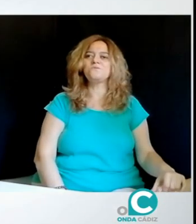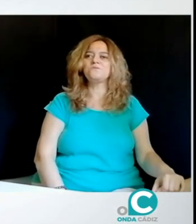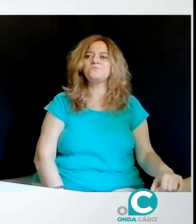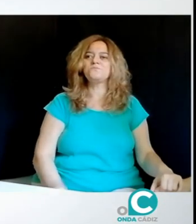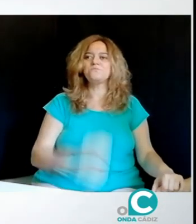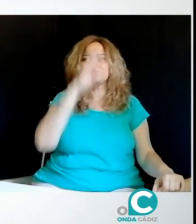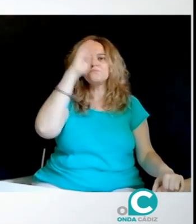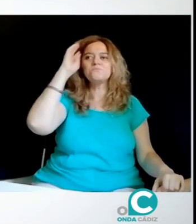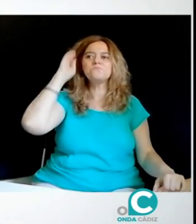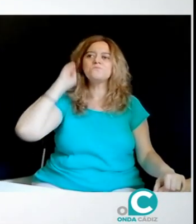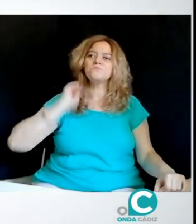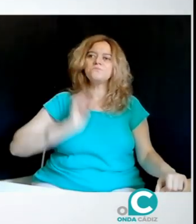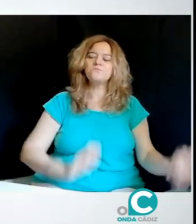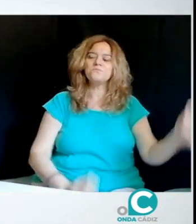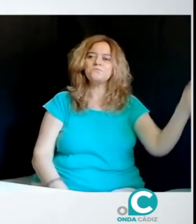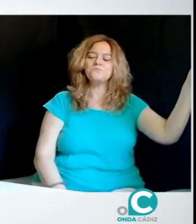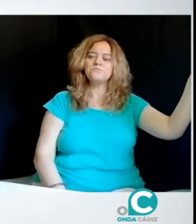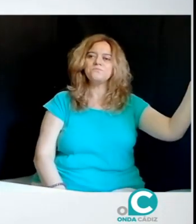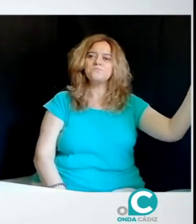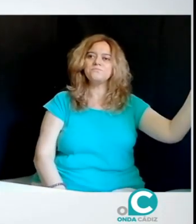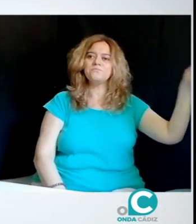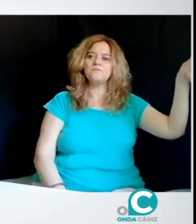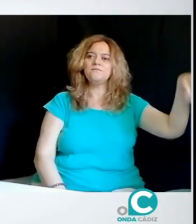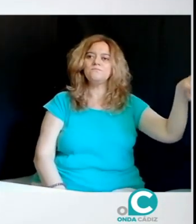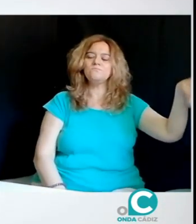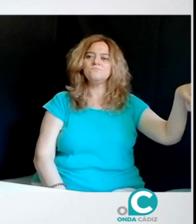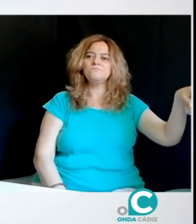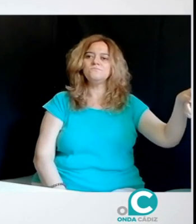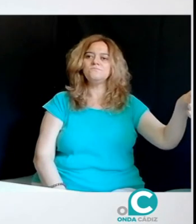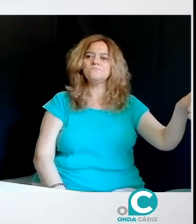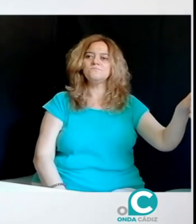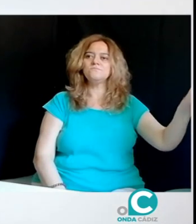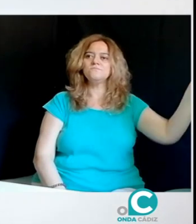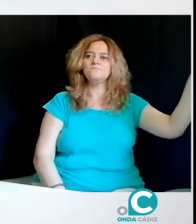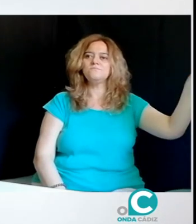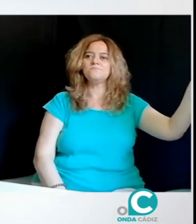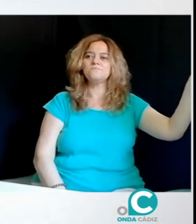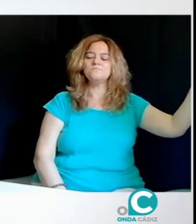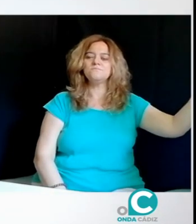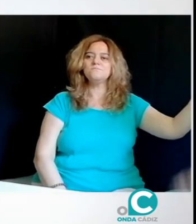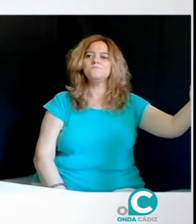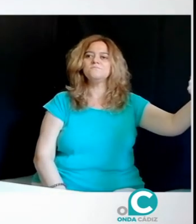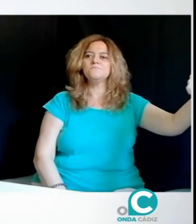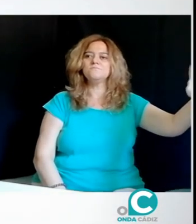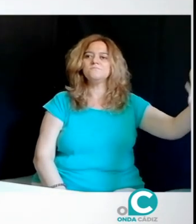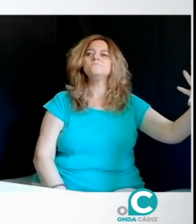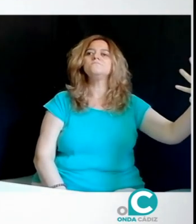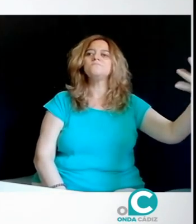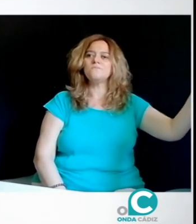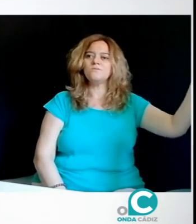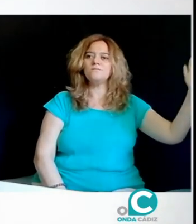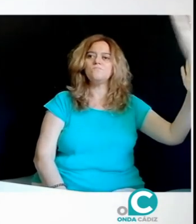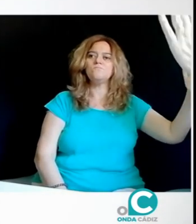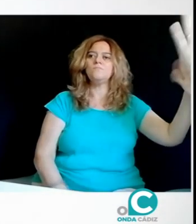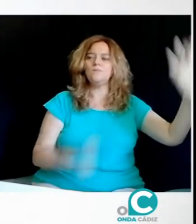Este año, como bien sabes, algo más de un año ha sido muy difícil y muy duro para todas y todos debido a esta pandemia del